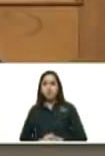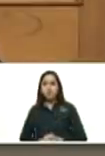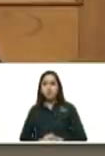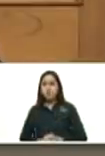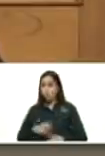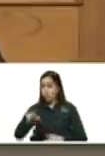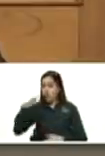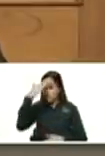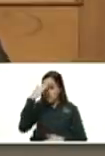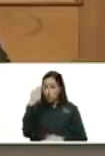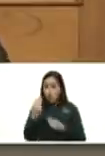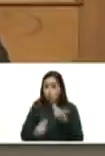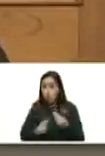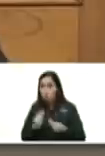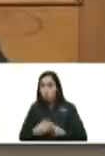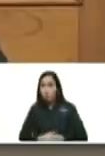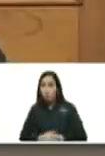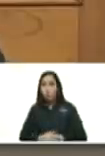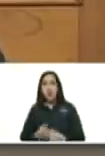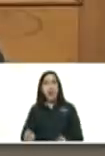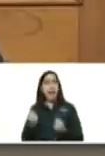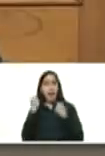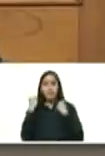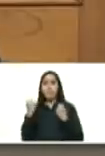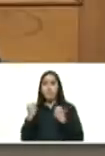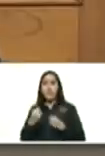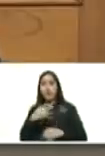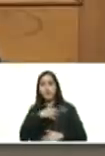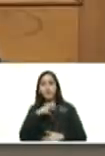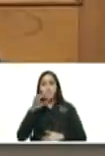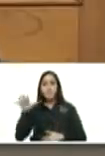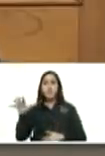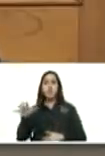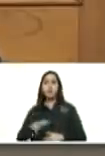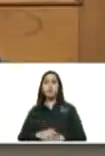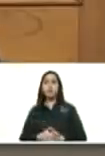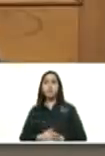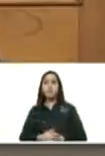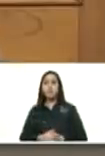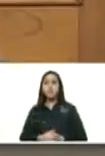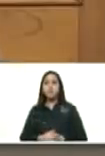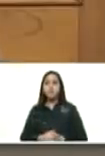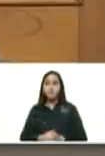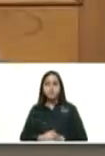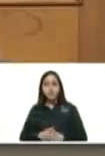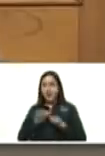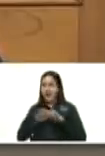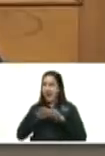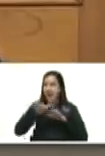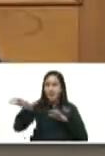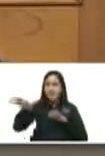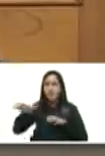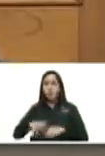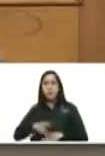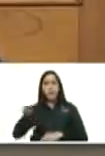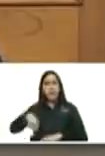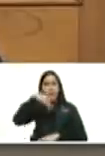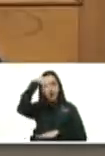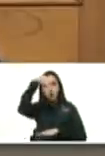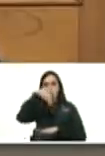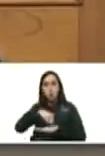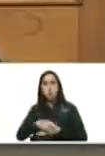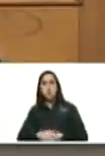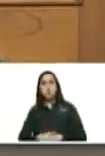¿ustedes saben cómo? con la valentía y el patriotismo de las mayorías nacionales